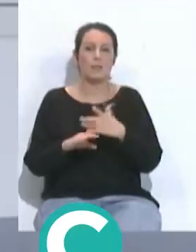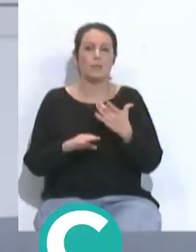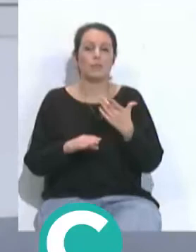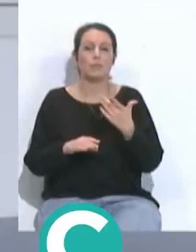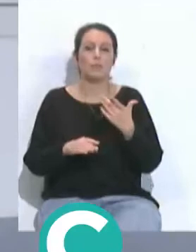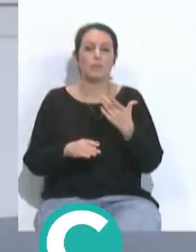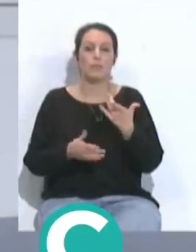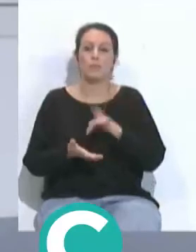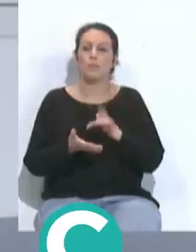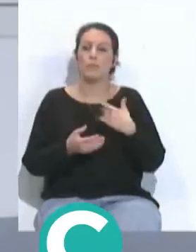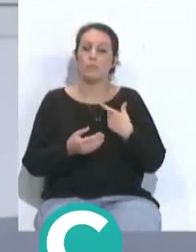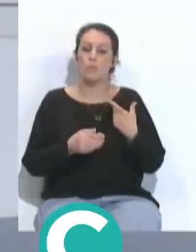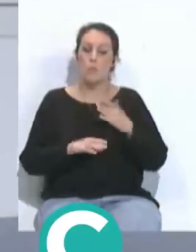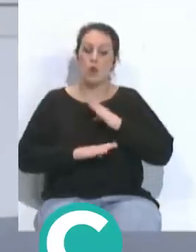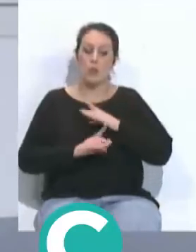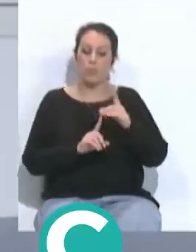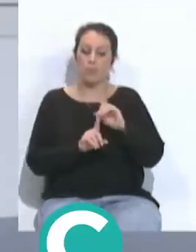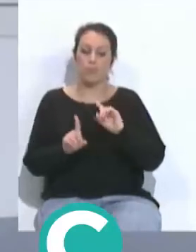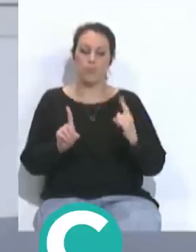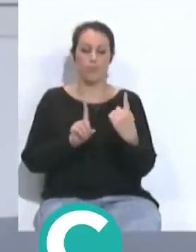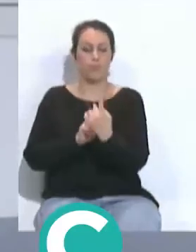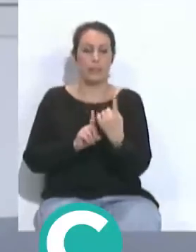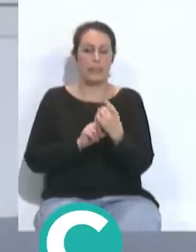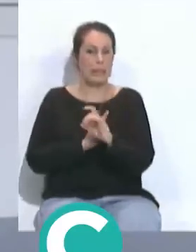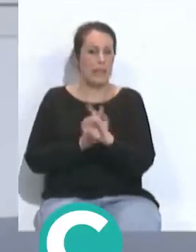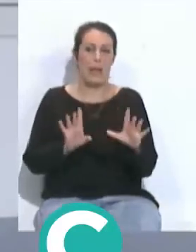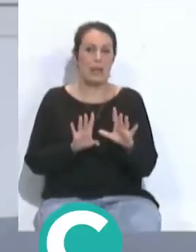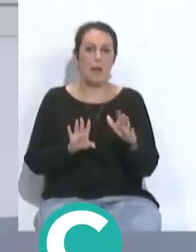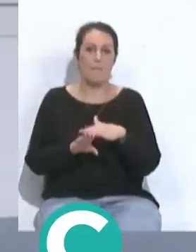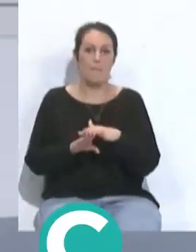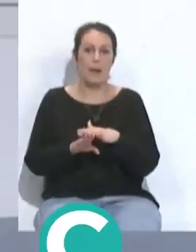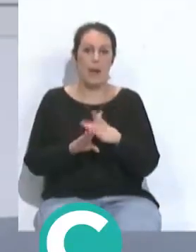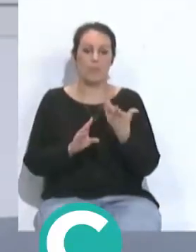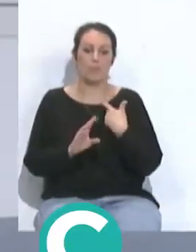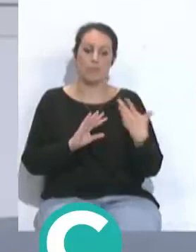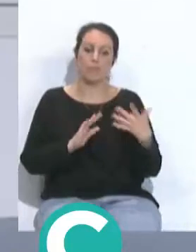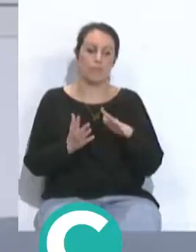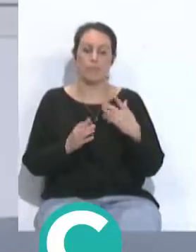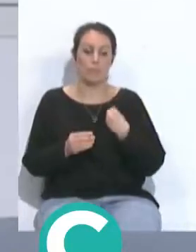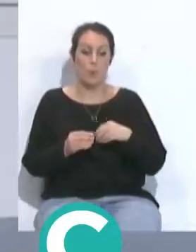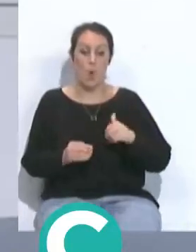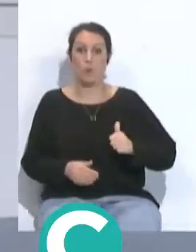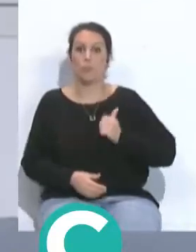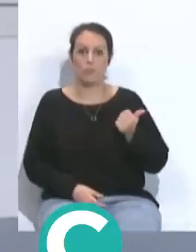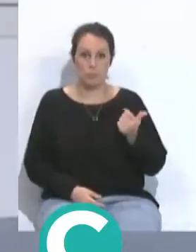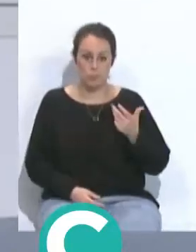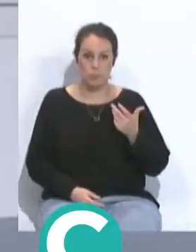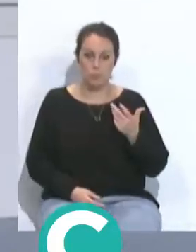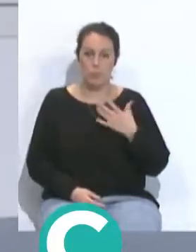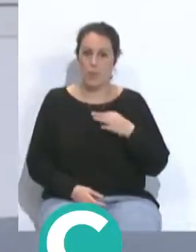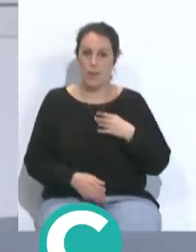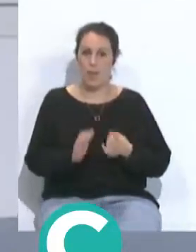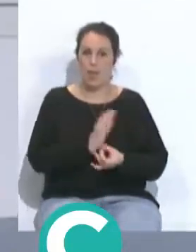tú estás adelante del portero tenga la claridad para convertir en esas ocasiones que se puedan crear